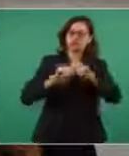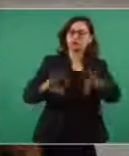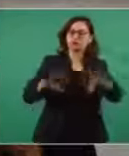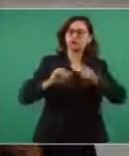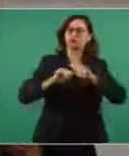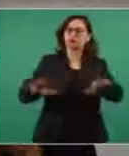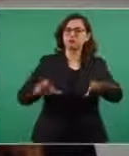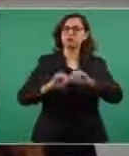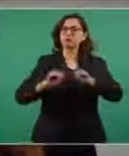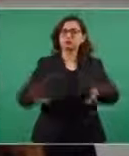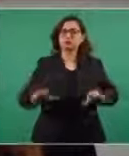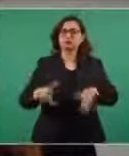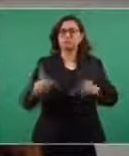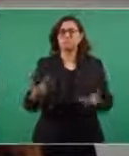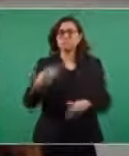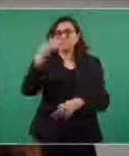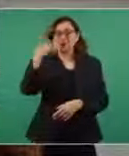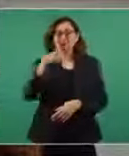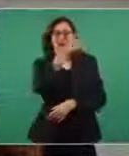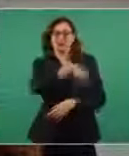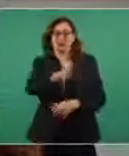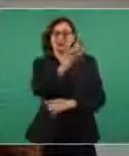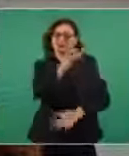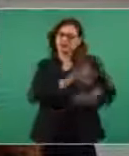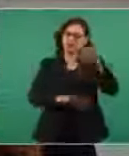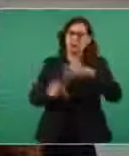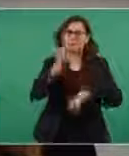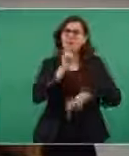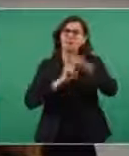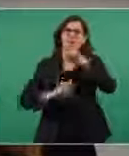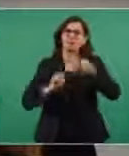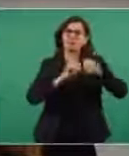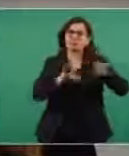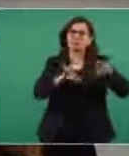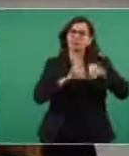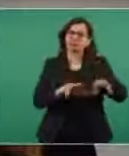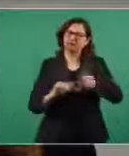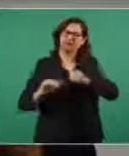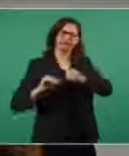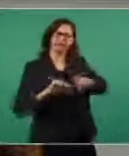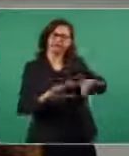toda la manipulación de los medios convencionales